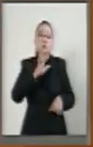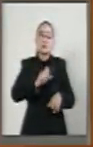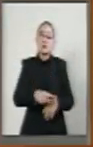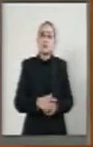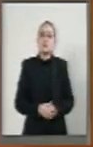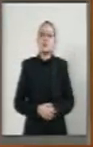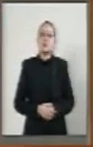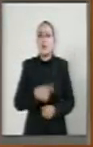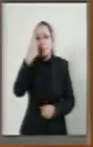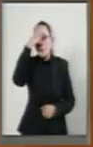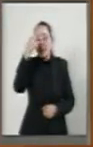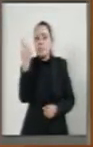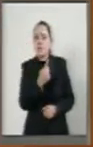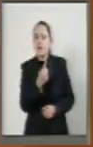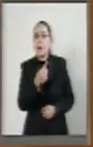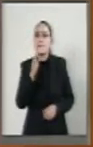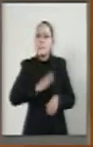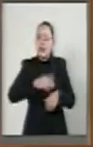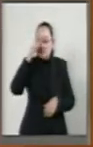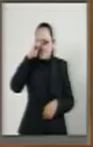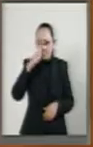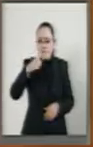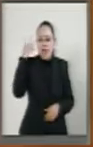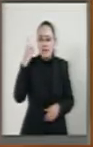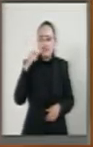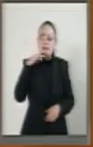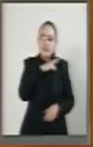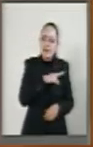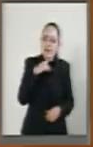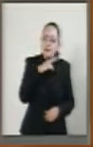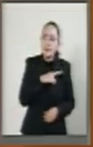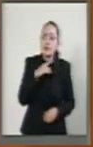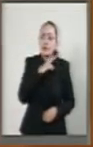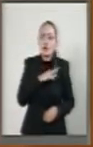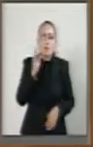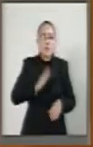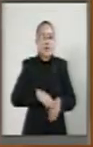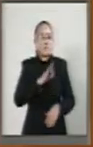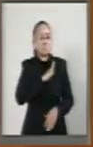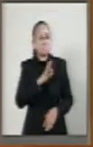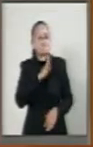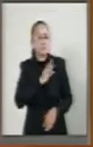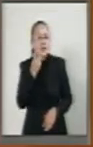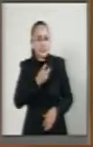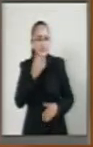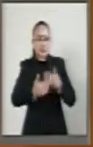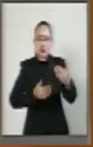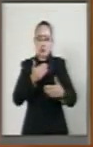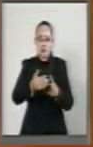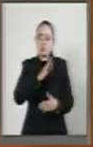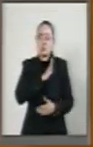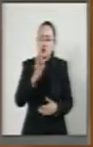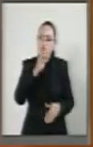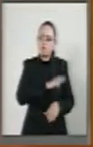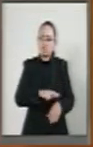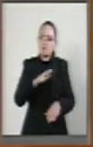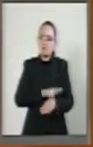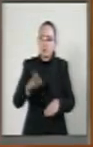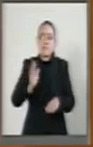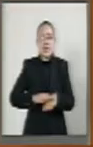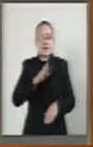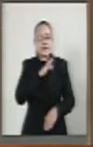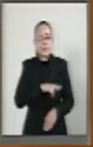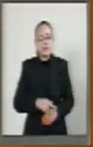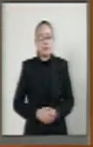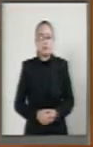con el fin de que cada vez sea más sencillo, rápido y efectivo ese procedimiento. Como